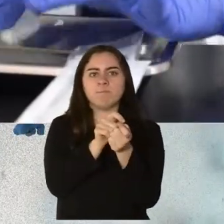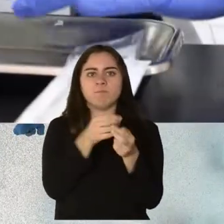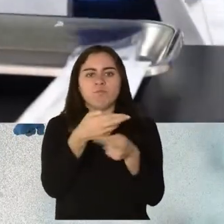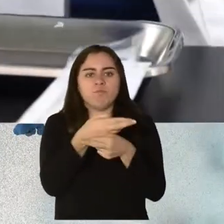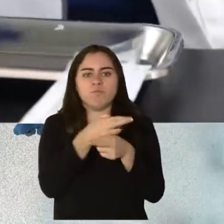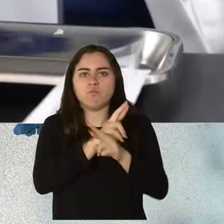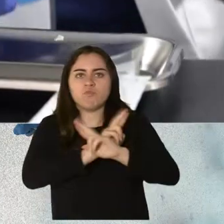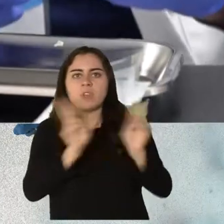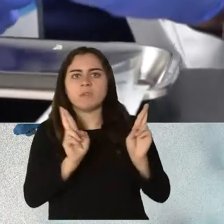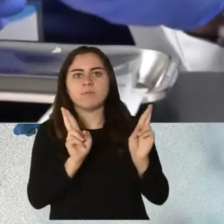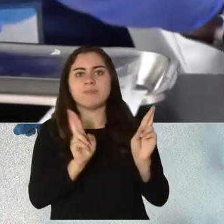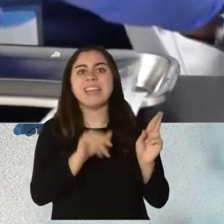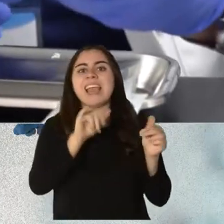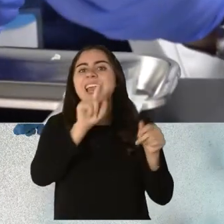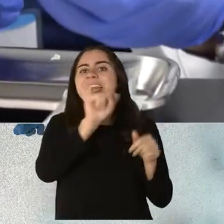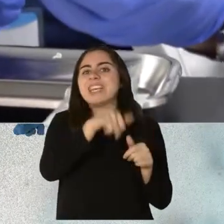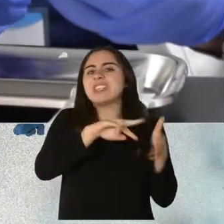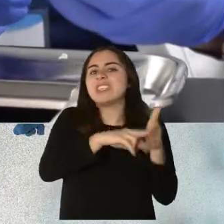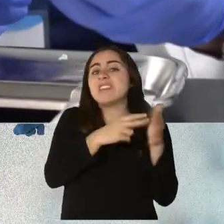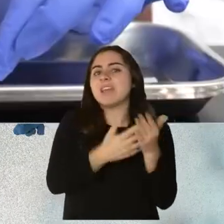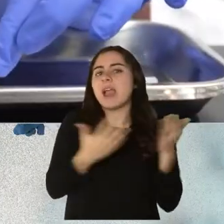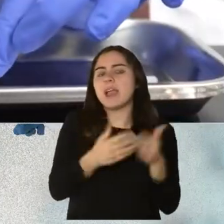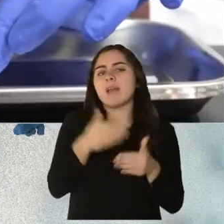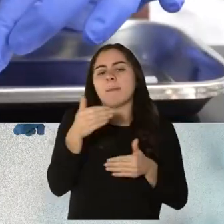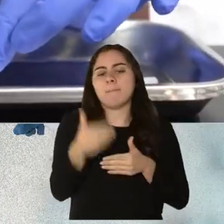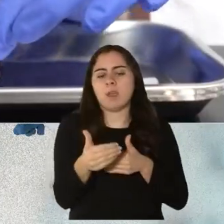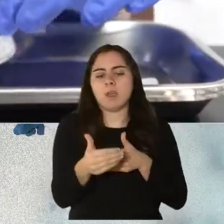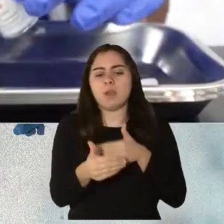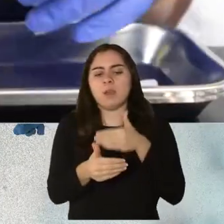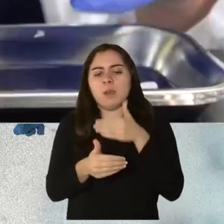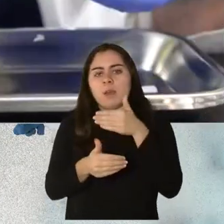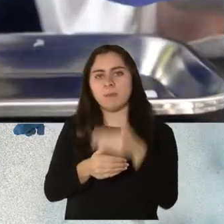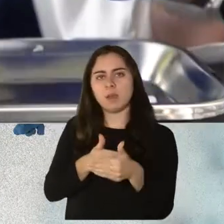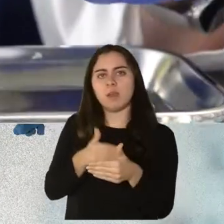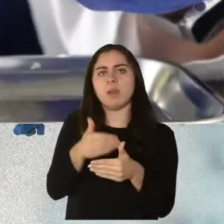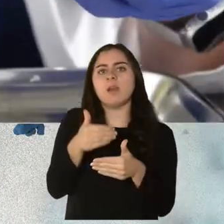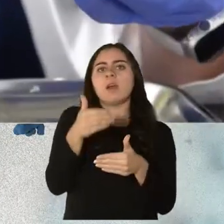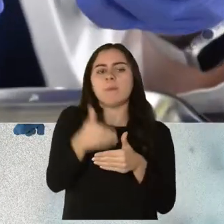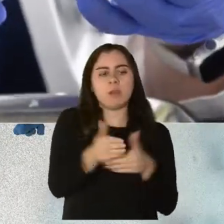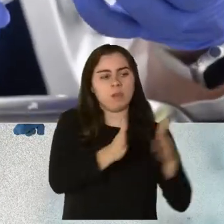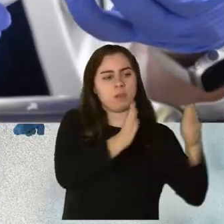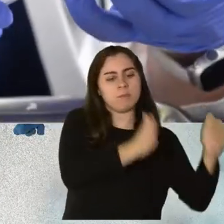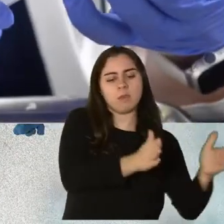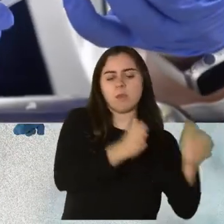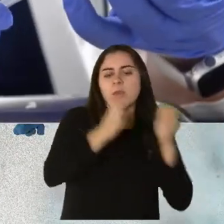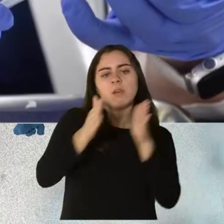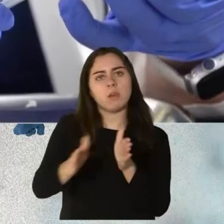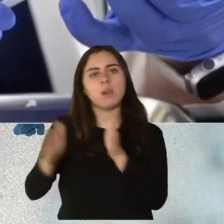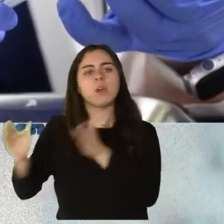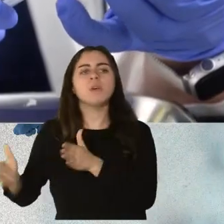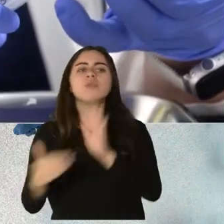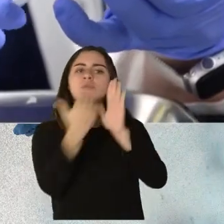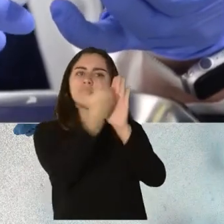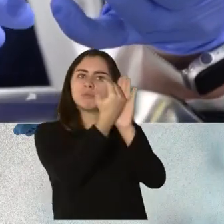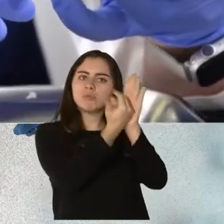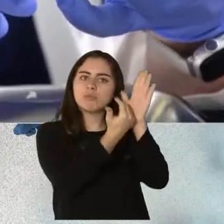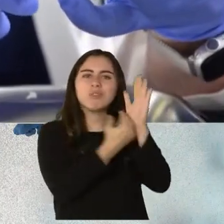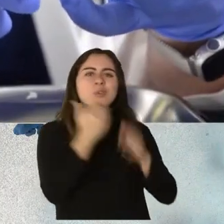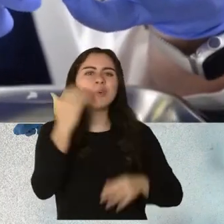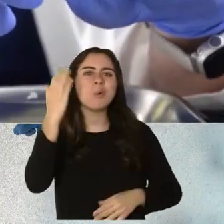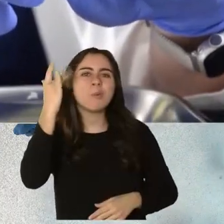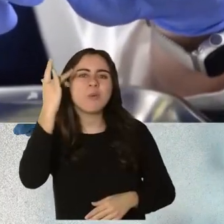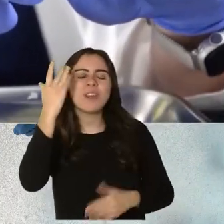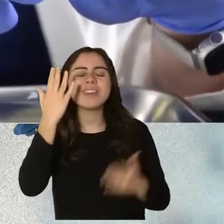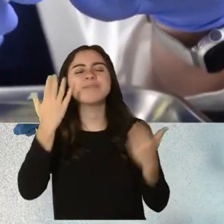fases y la única razón para esto es que sabíamos desde las etapas de planificación que podía haber un tiempo